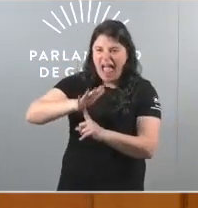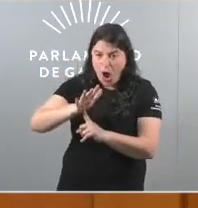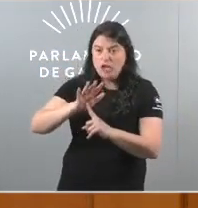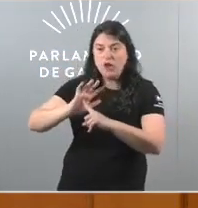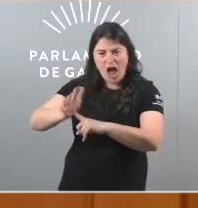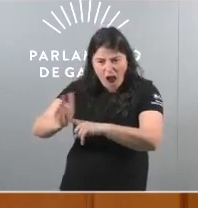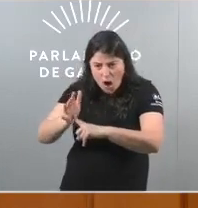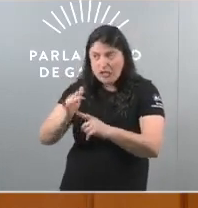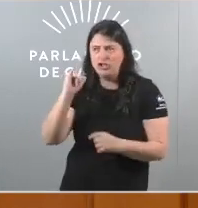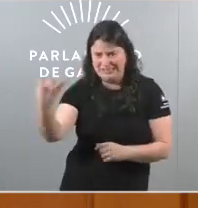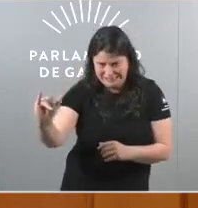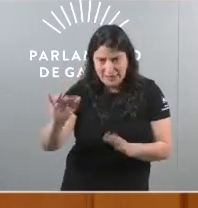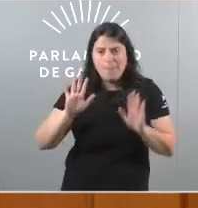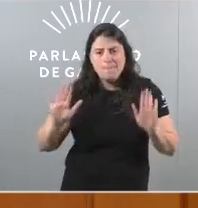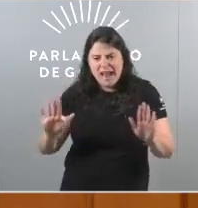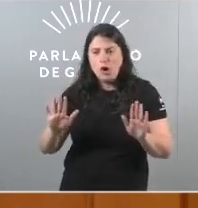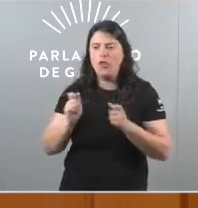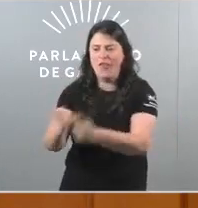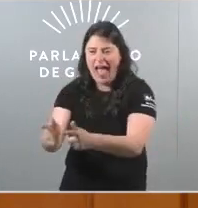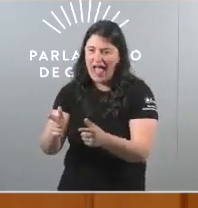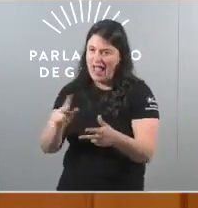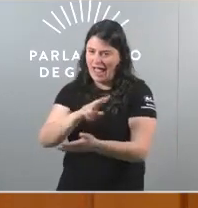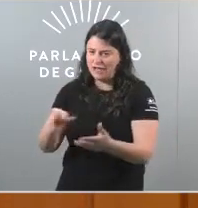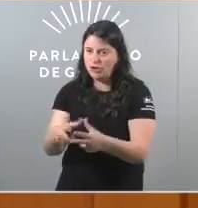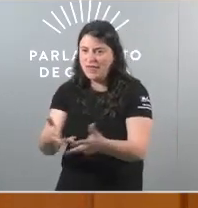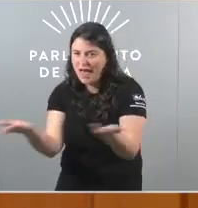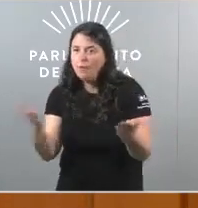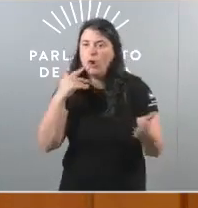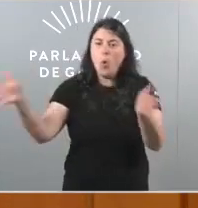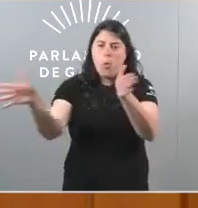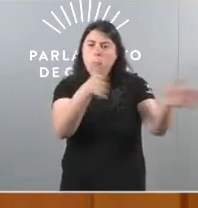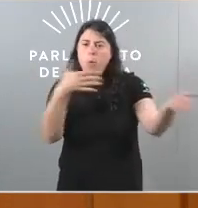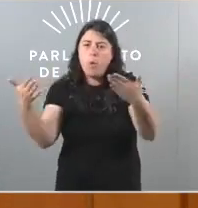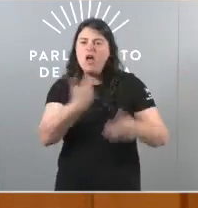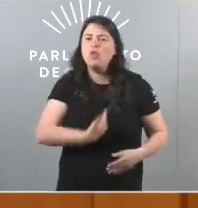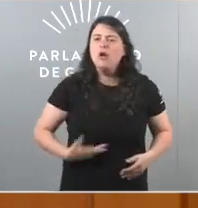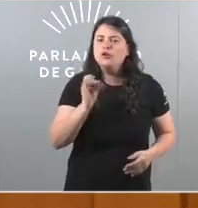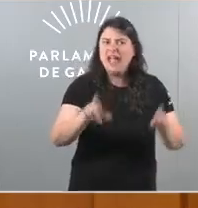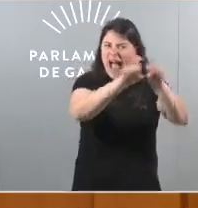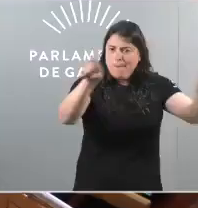servizo de Galiza porque o vento non é das empresas é dos galegos é das galegas